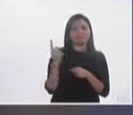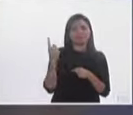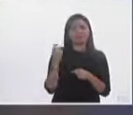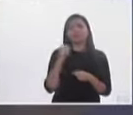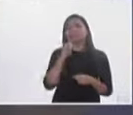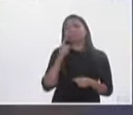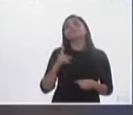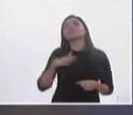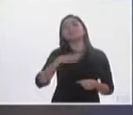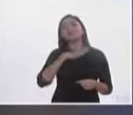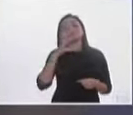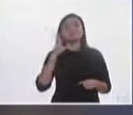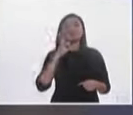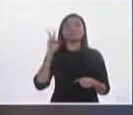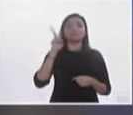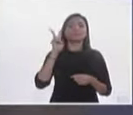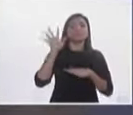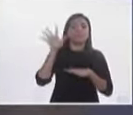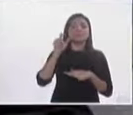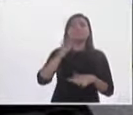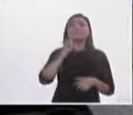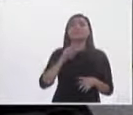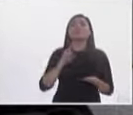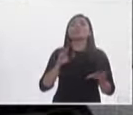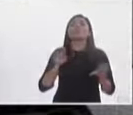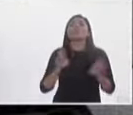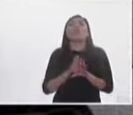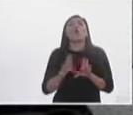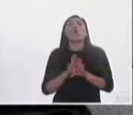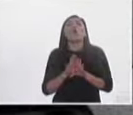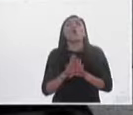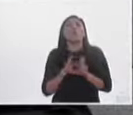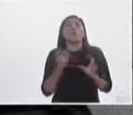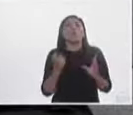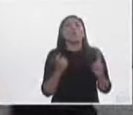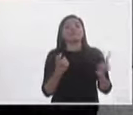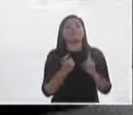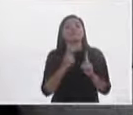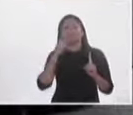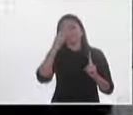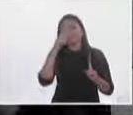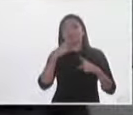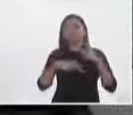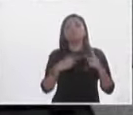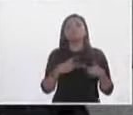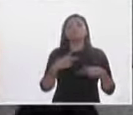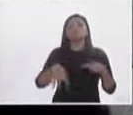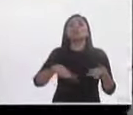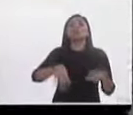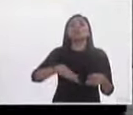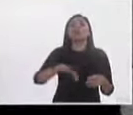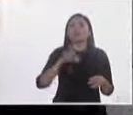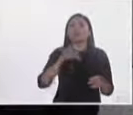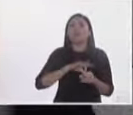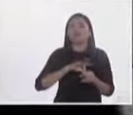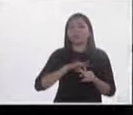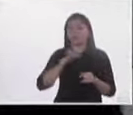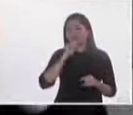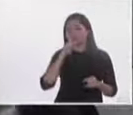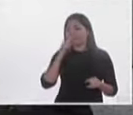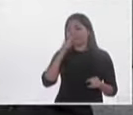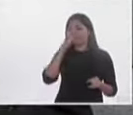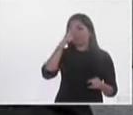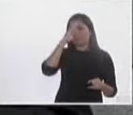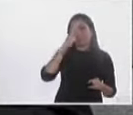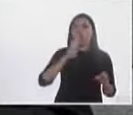es que han evidenciado cómo se dilapidan los recursos por parte de los partidos políticos para buscar un voto. Técnicamente eso